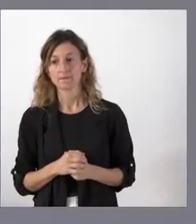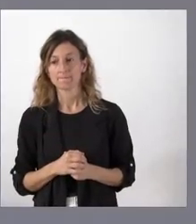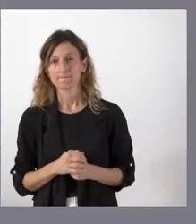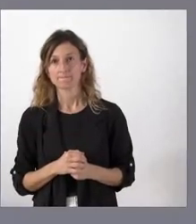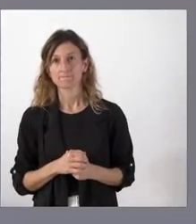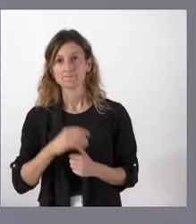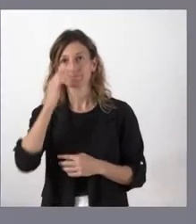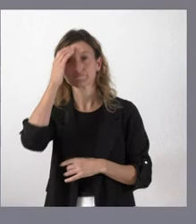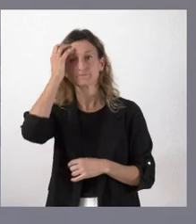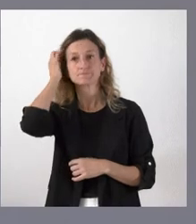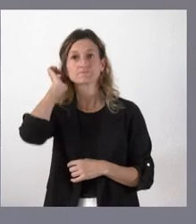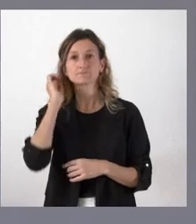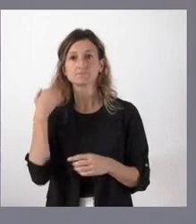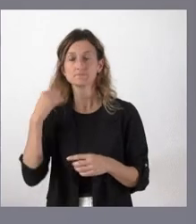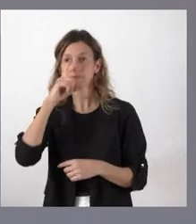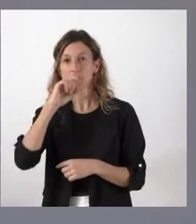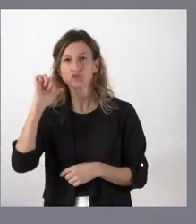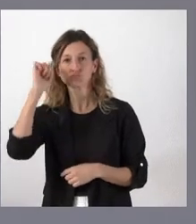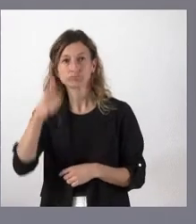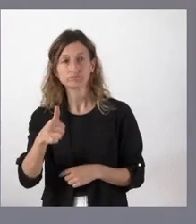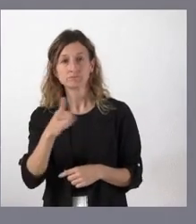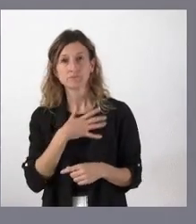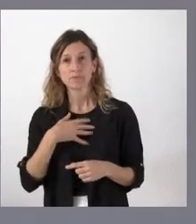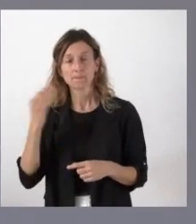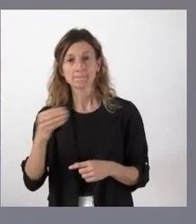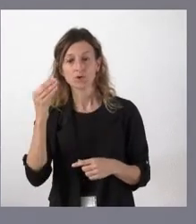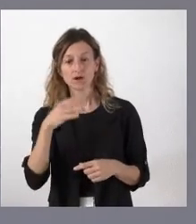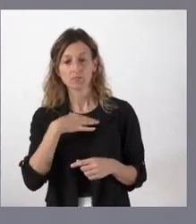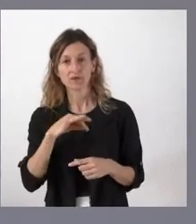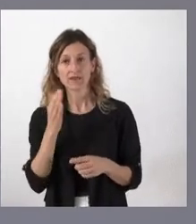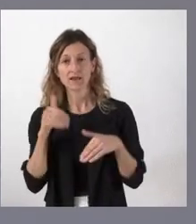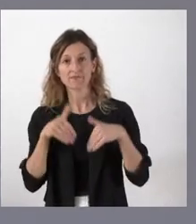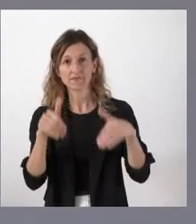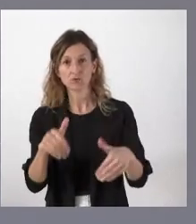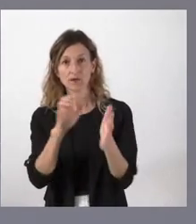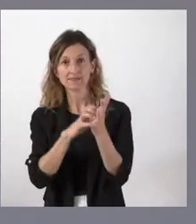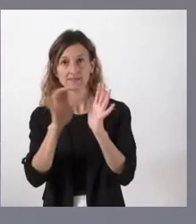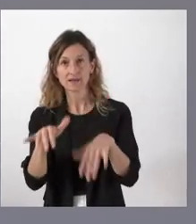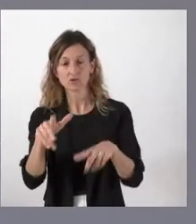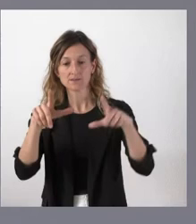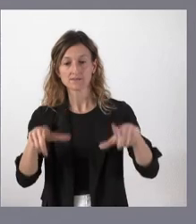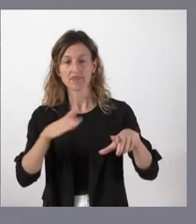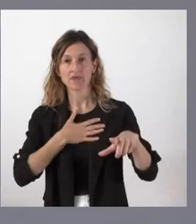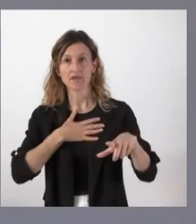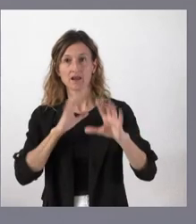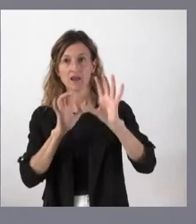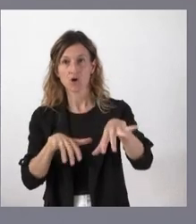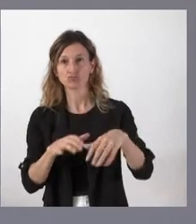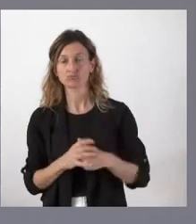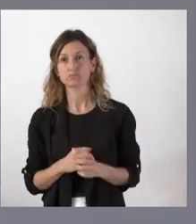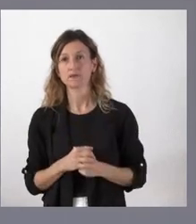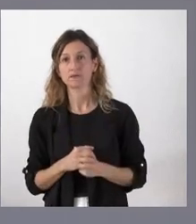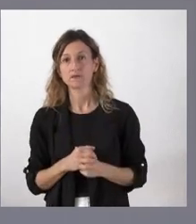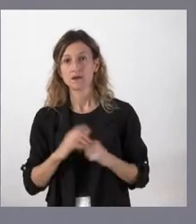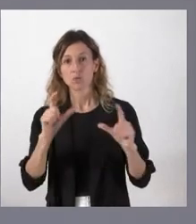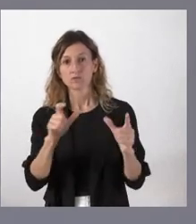Lo que hemos venido haciendo durante años justo es mejorar las posibilidades de la candidatura de Castilla y León y que la sede se pueda ubicar en León. Creemos que Castilla